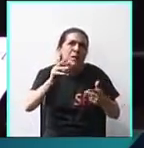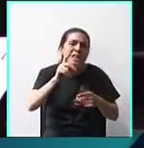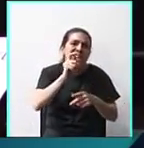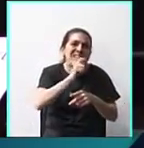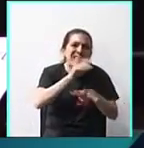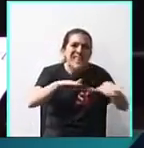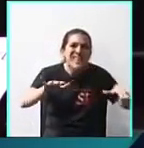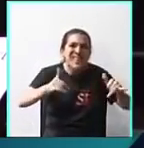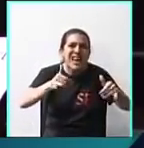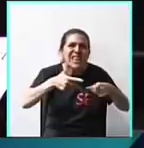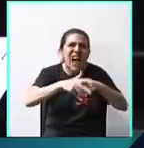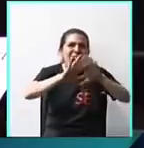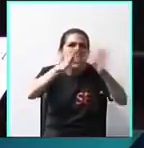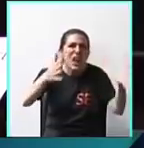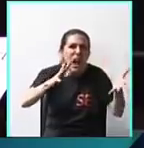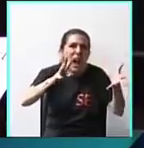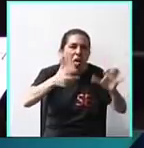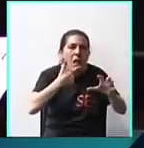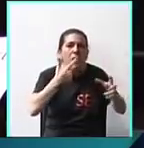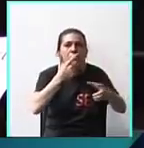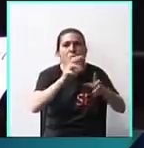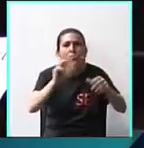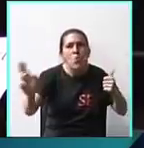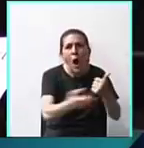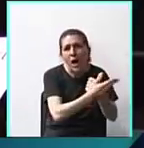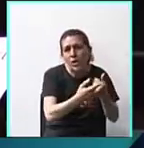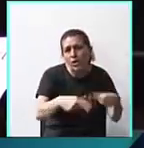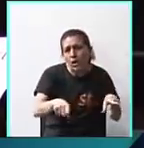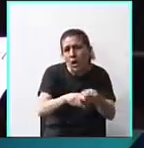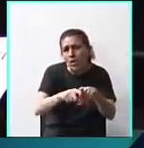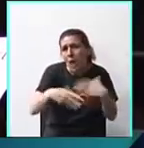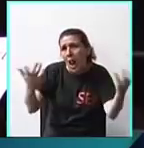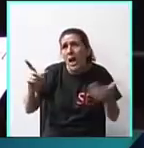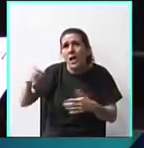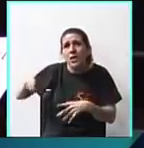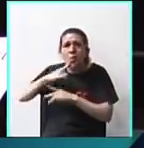en los talleres porque total ellos están vendiendo humo por televisión.